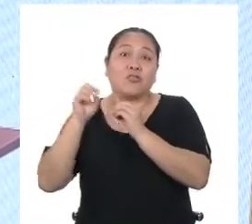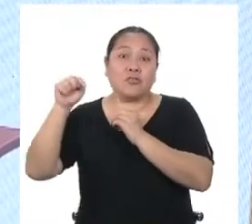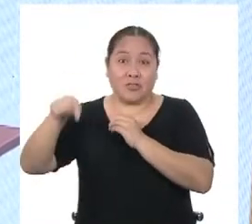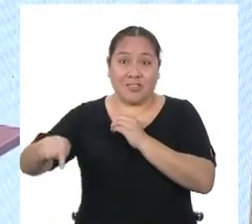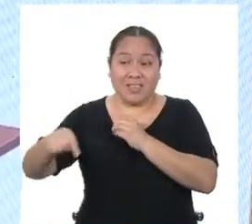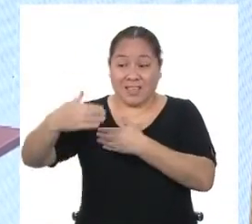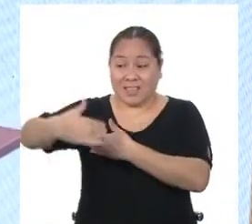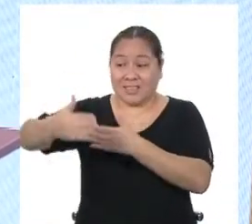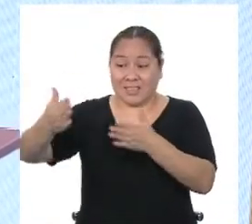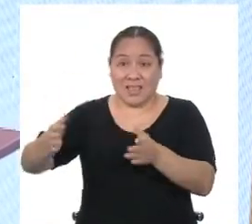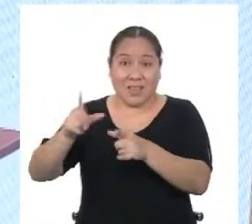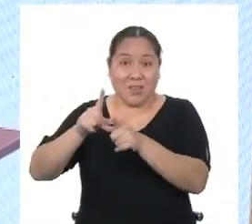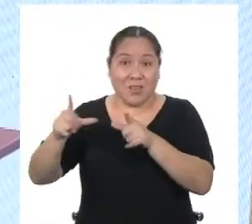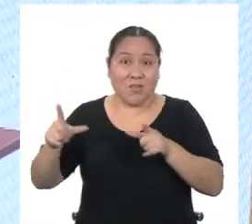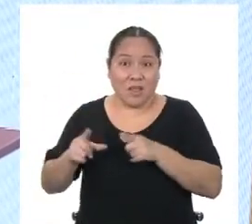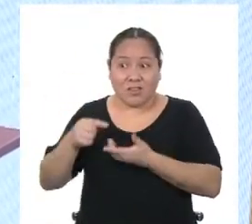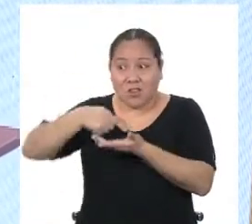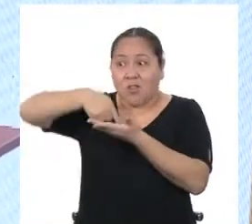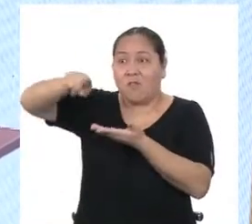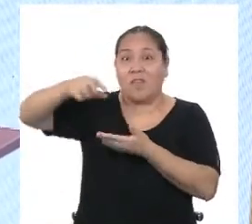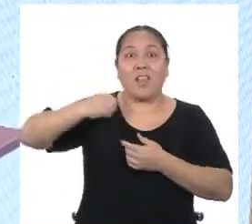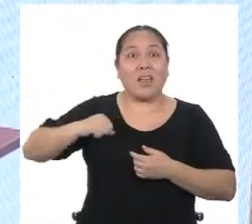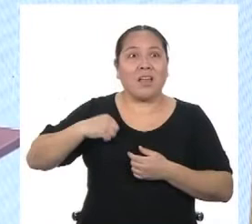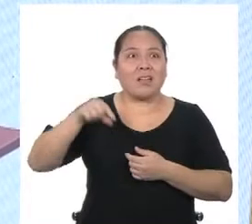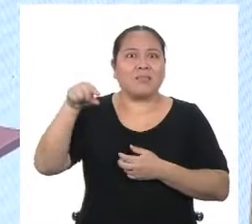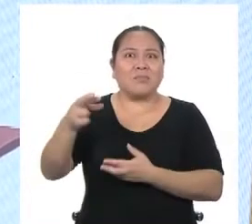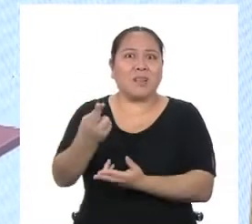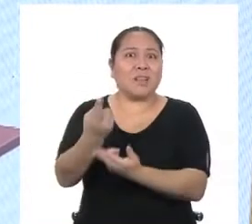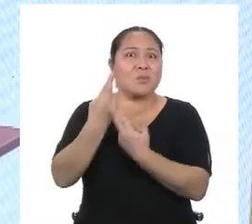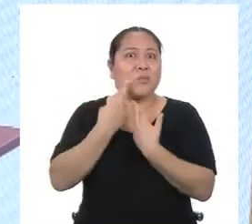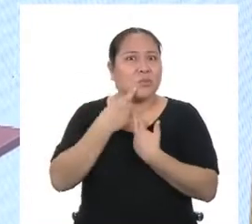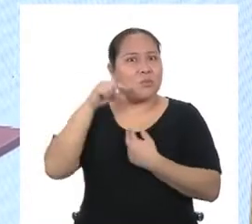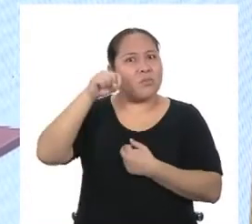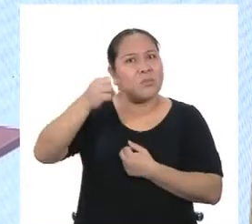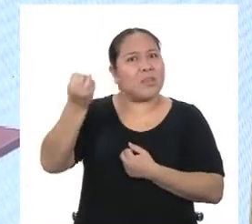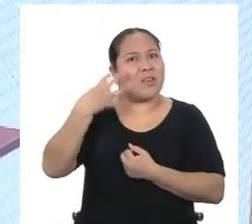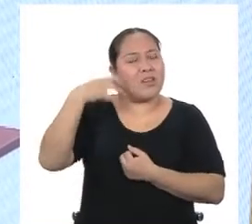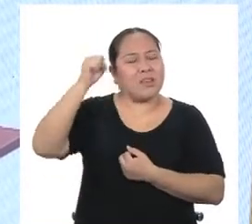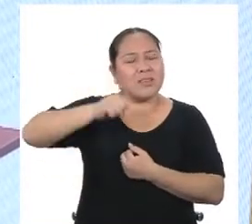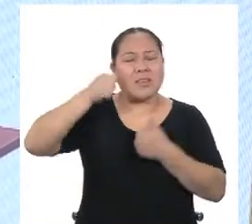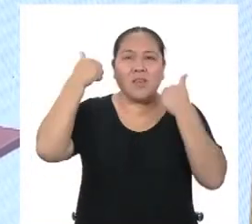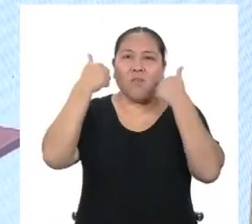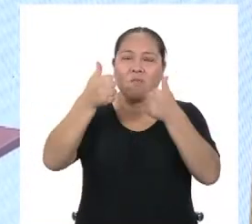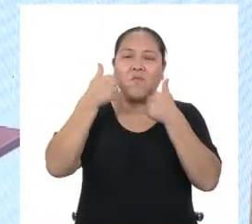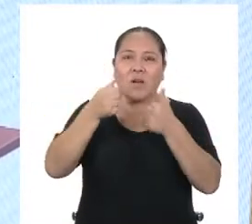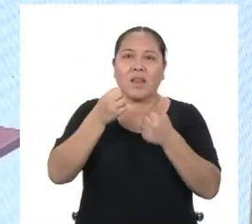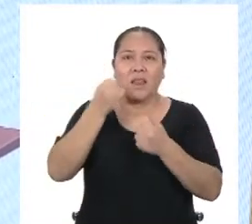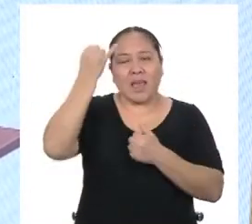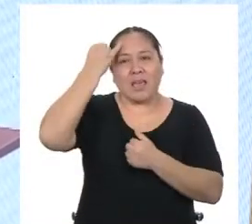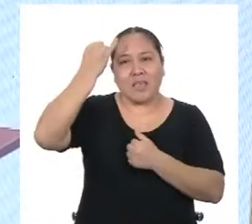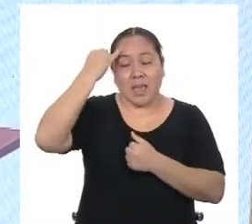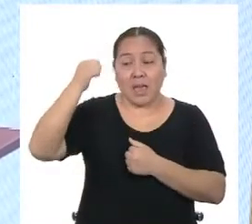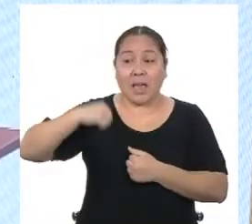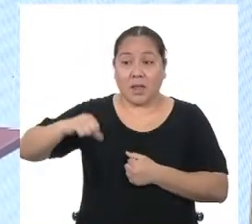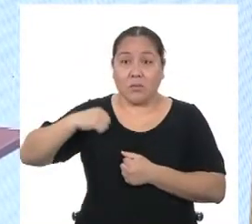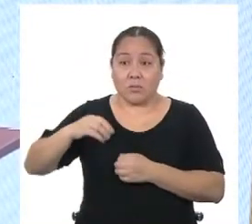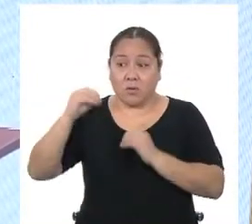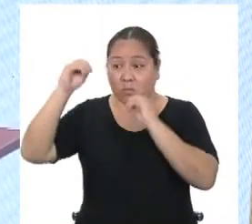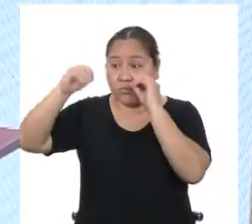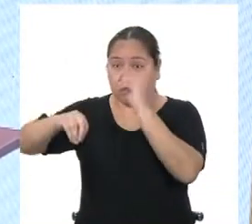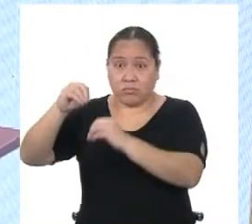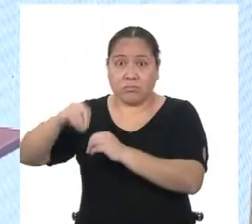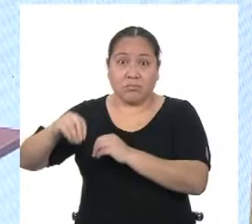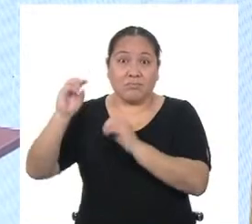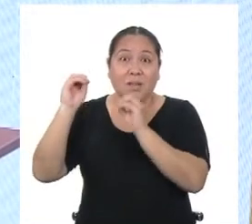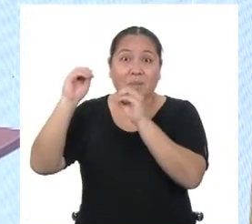alcalde. Y adivinen qué. Me respondió diciendo que era una gran idea y que la municipalidad estaba dispuesta a invertir para llevarla a